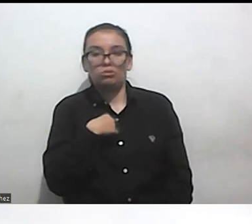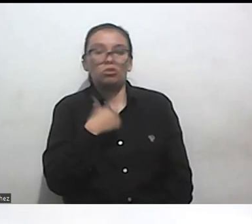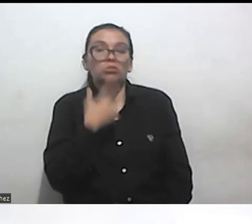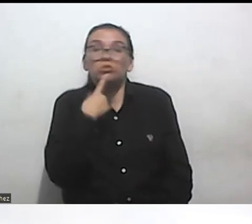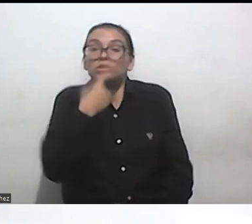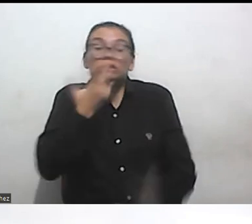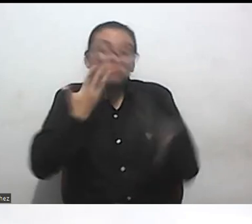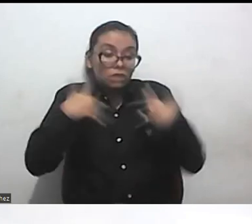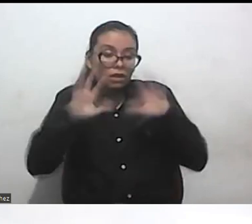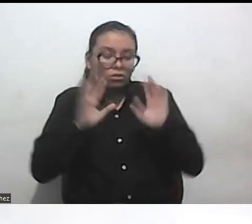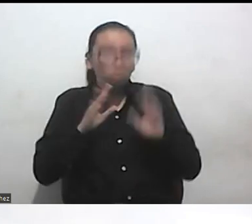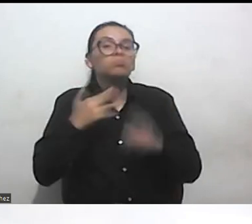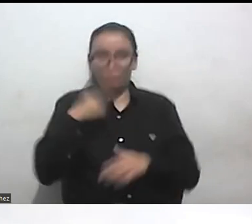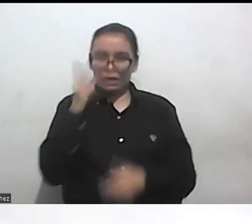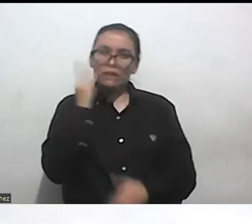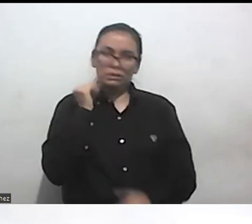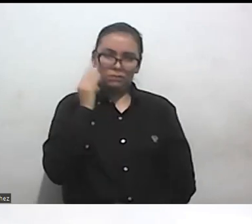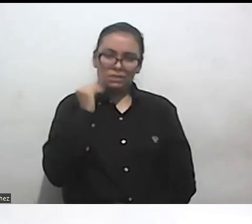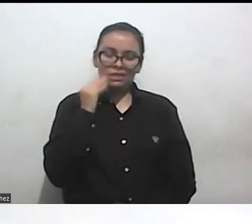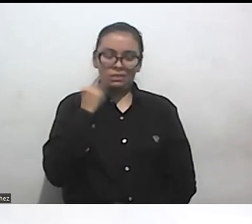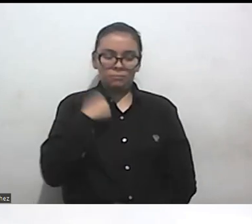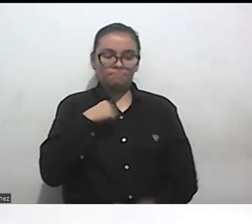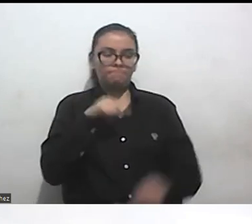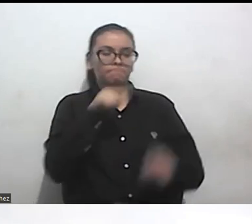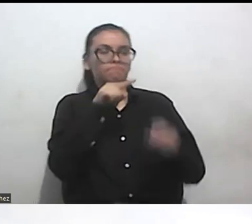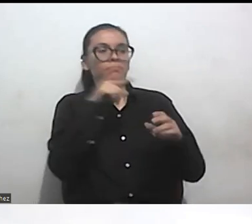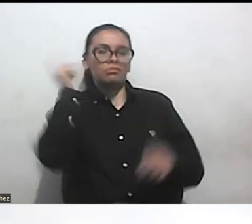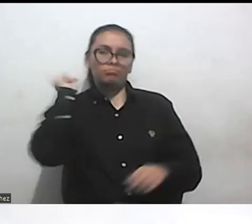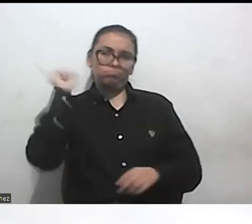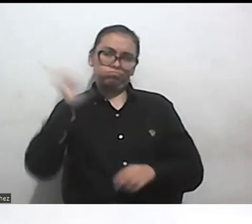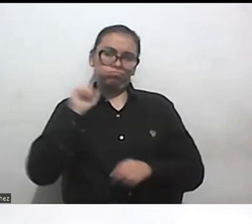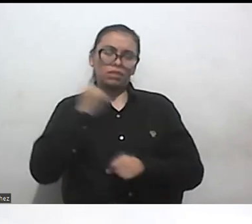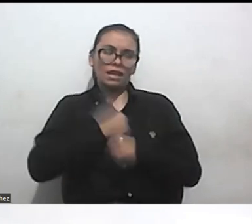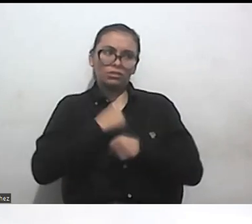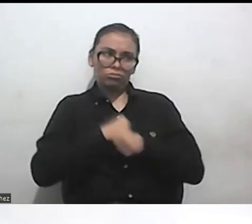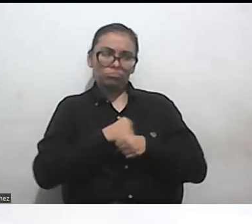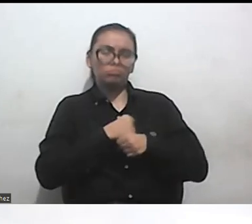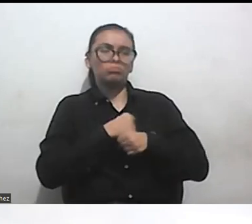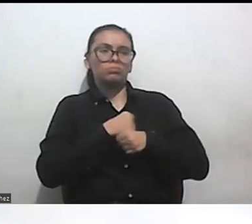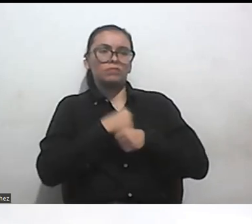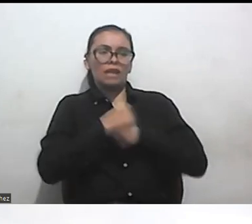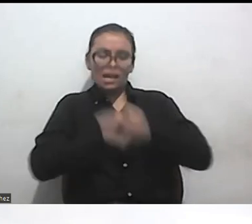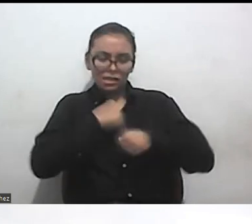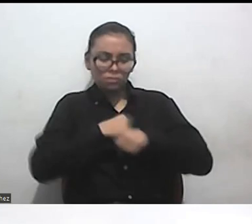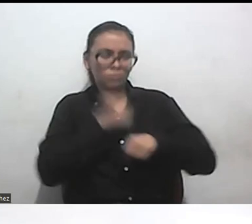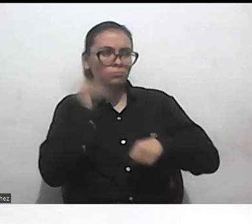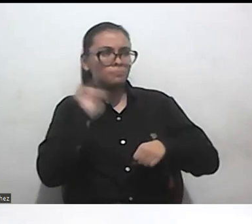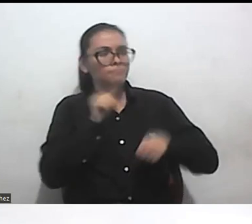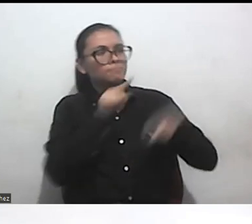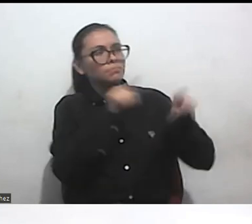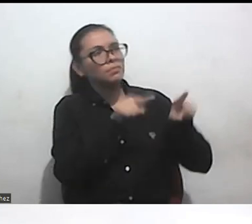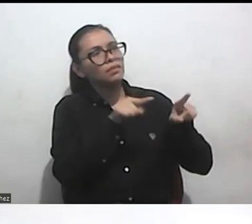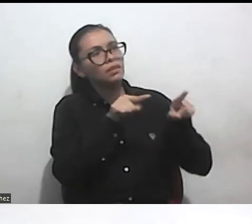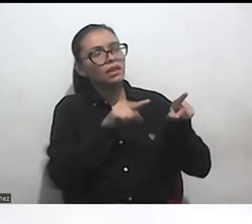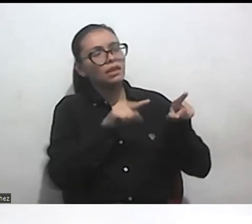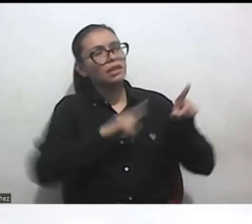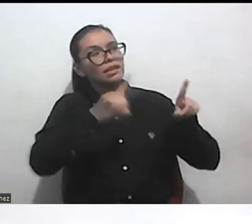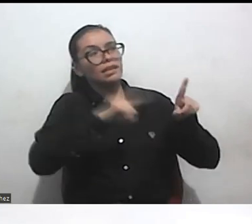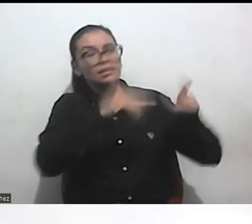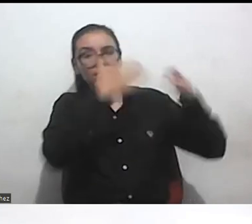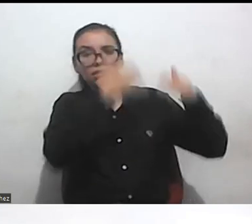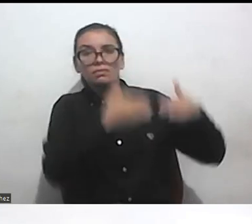experiencia anecdótica de tantos años pero pero es algo que nadie está mirando tampoco